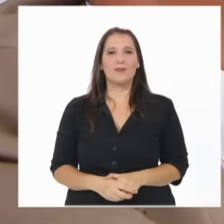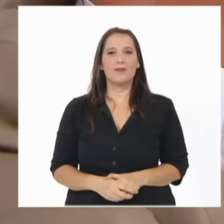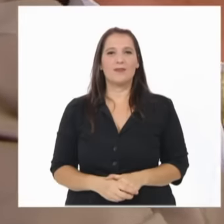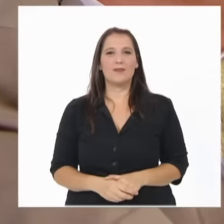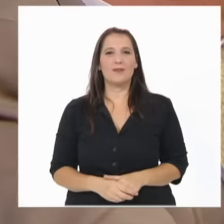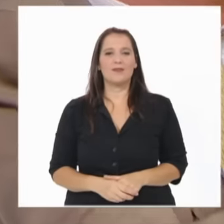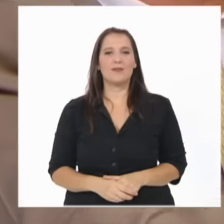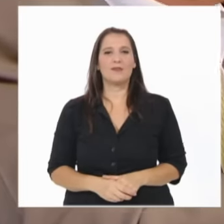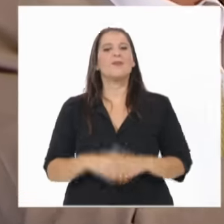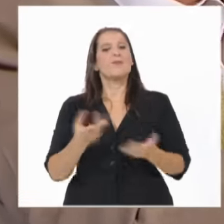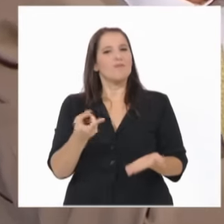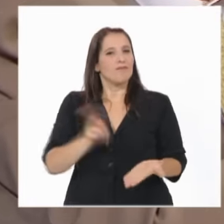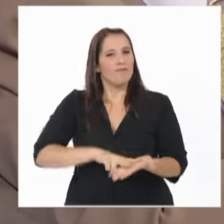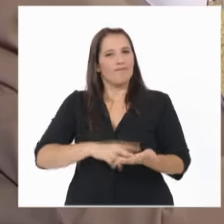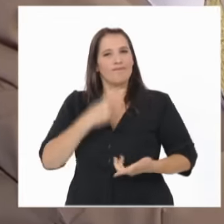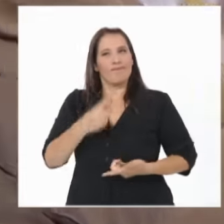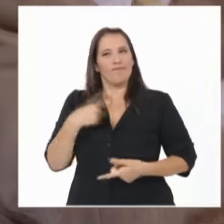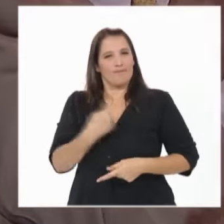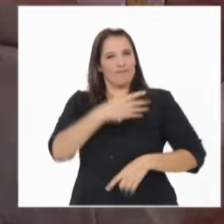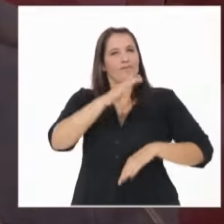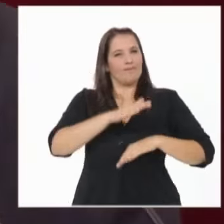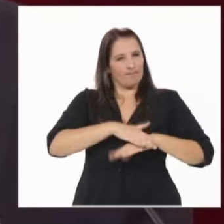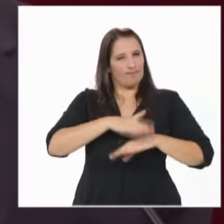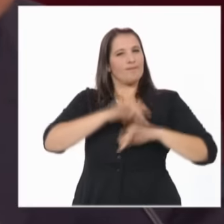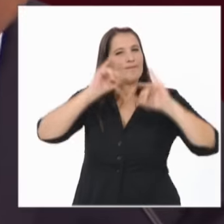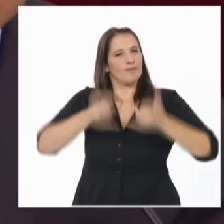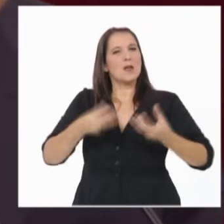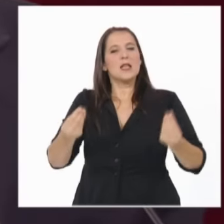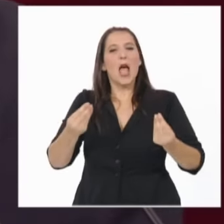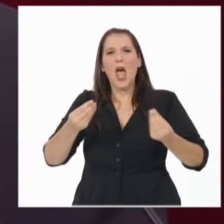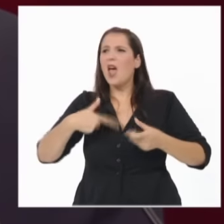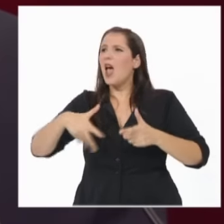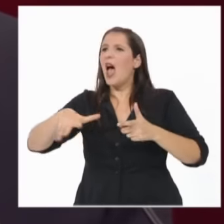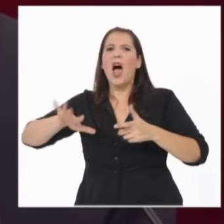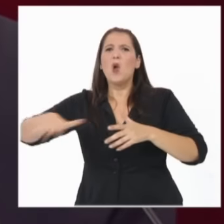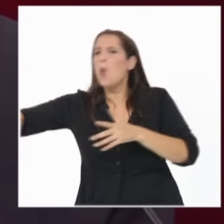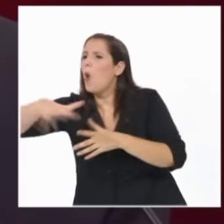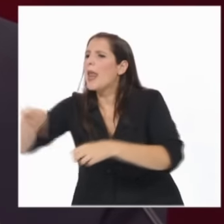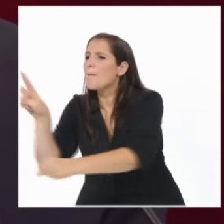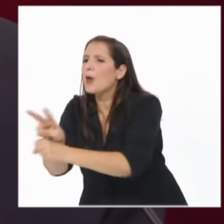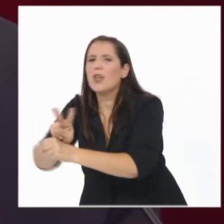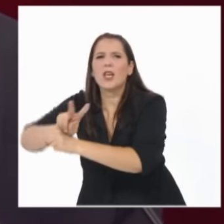Y ratifico nuestro compromiso de duplicar las áreas naturales protegidas.